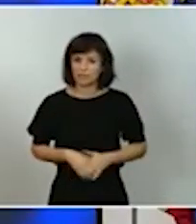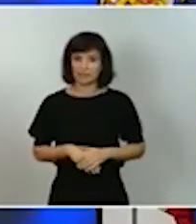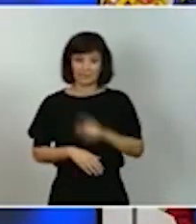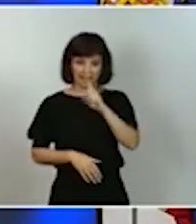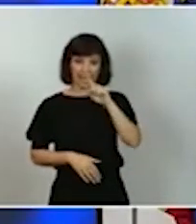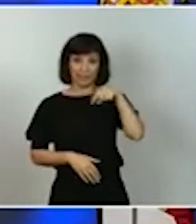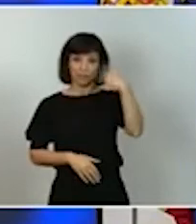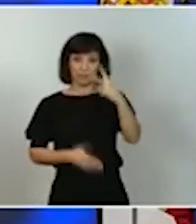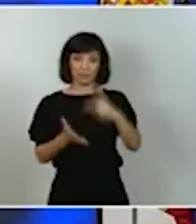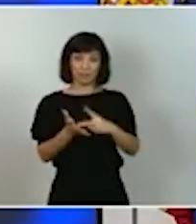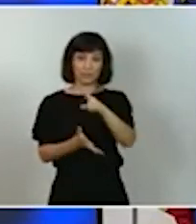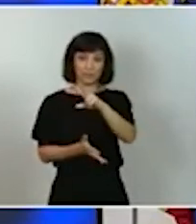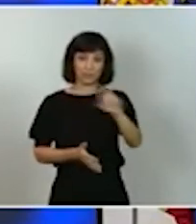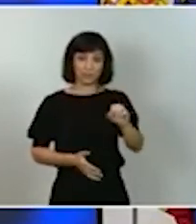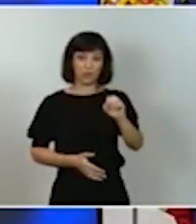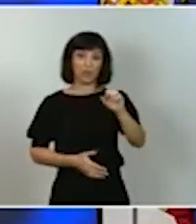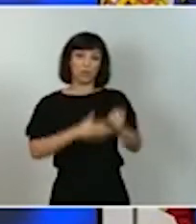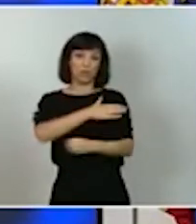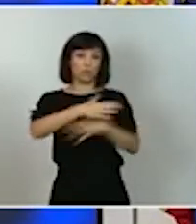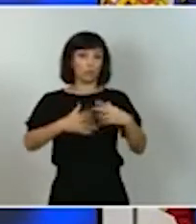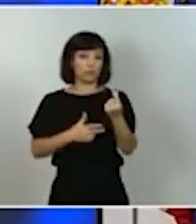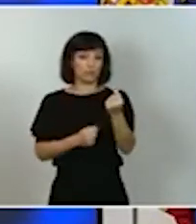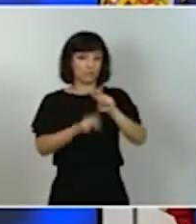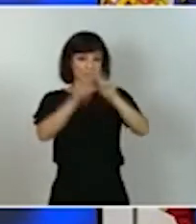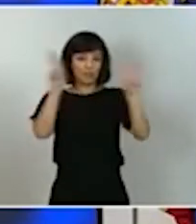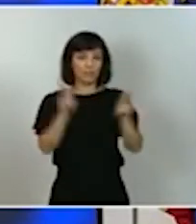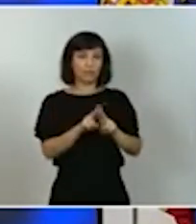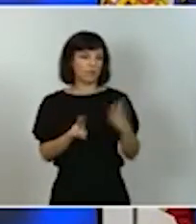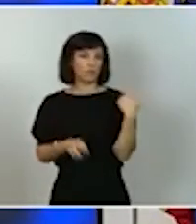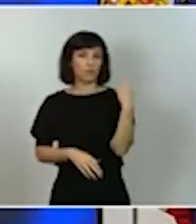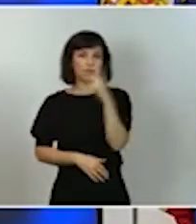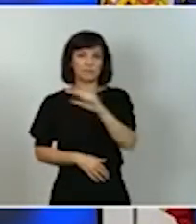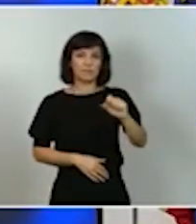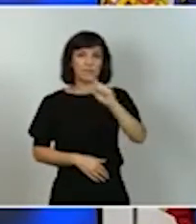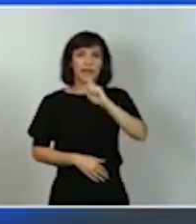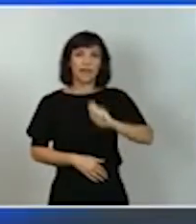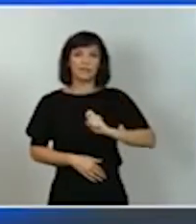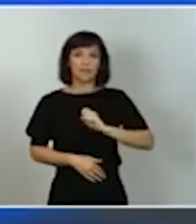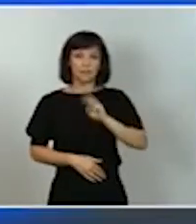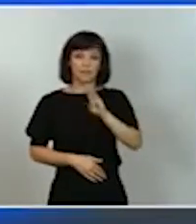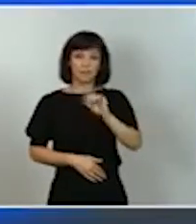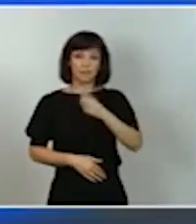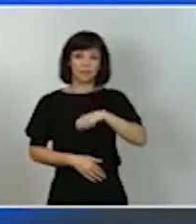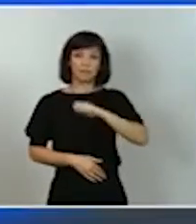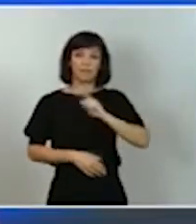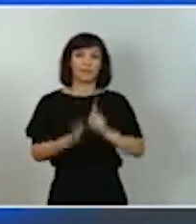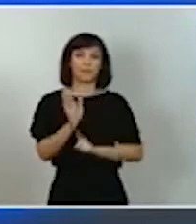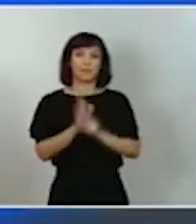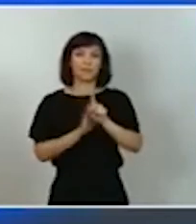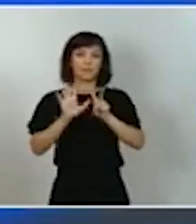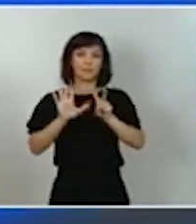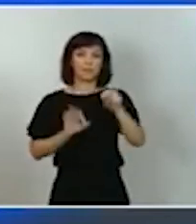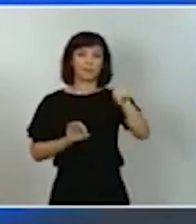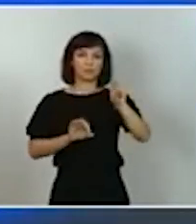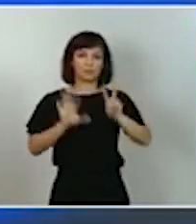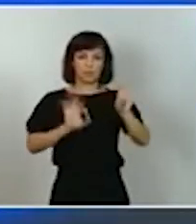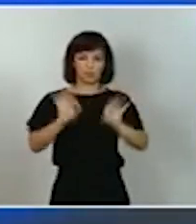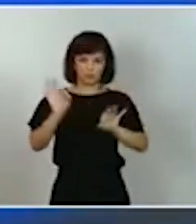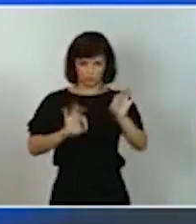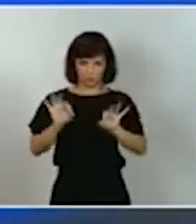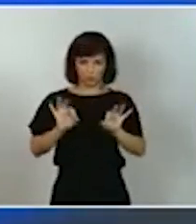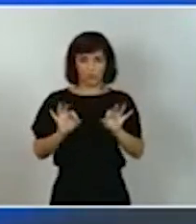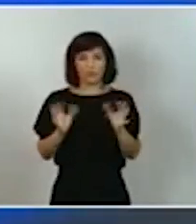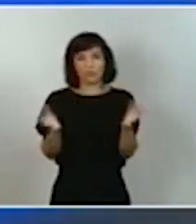anunció la semana pasada una previsión de crecimiento de nuestro PIB del 7,2%. Naturalmente, estamos hablando de un